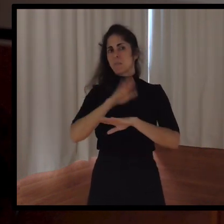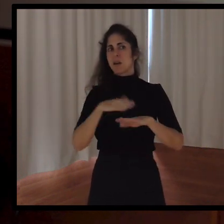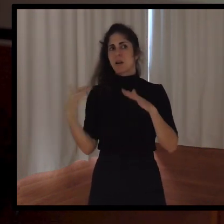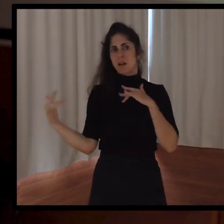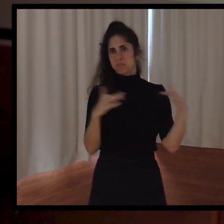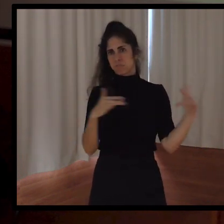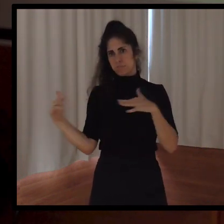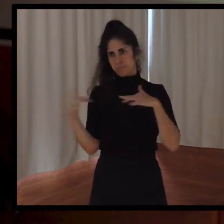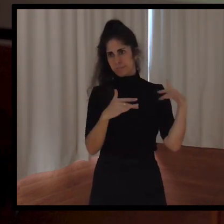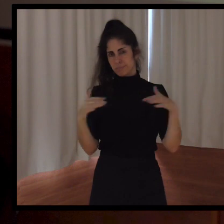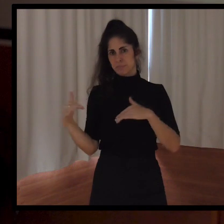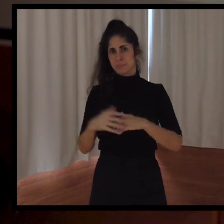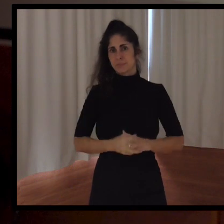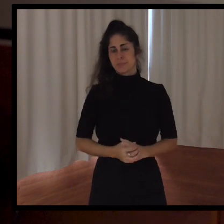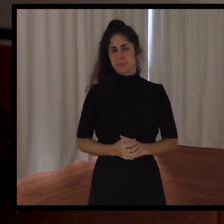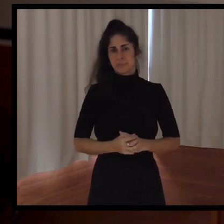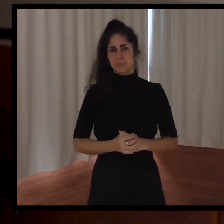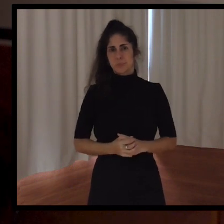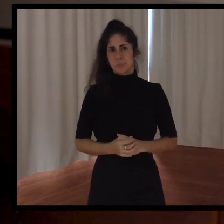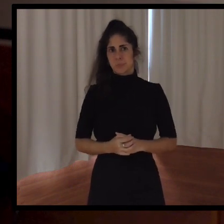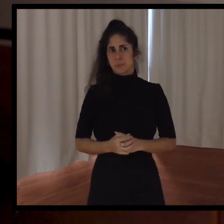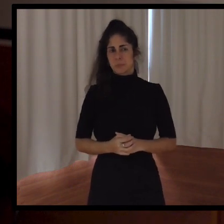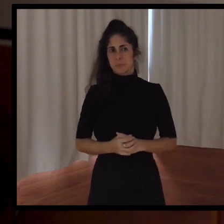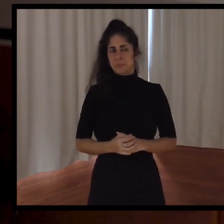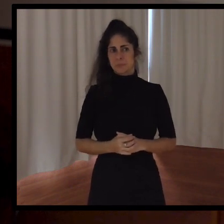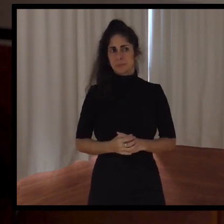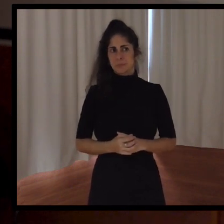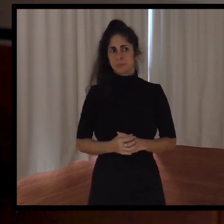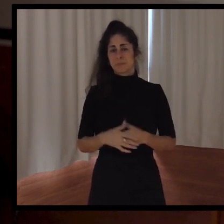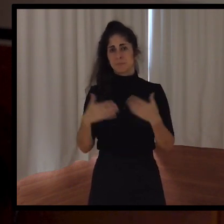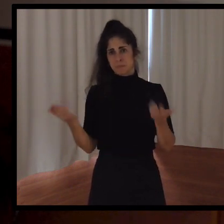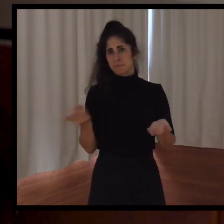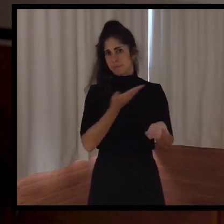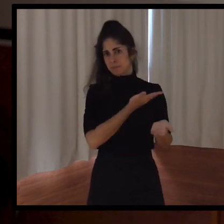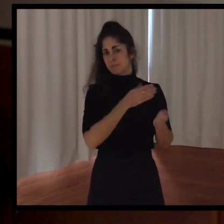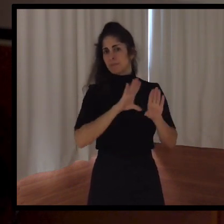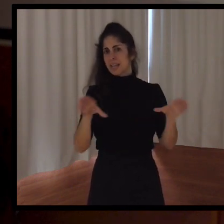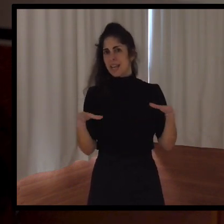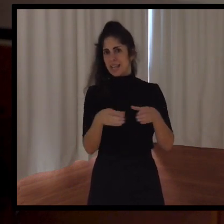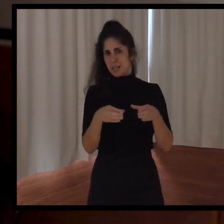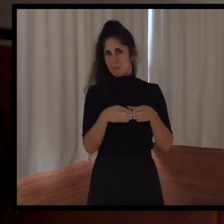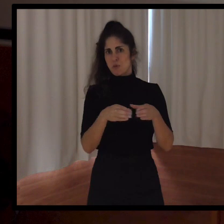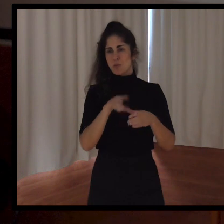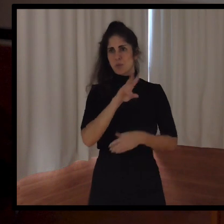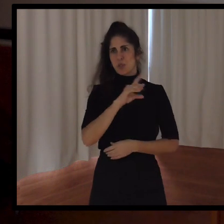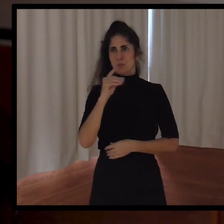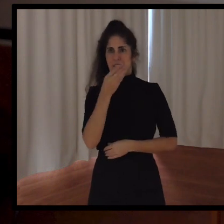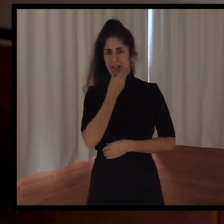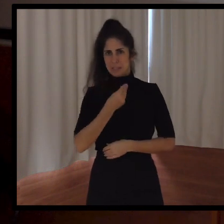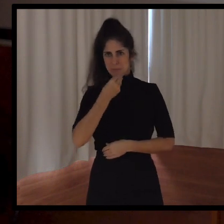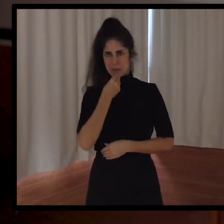Liga. Como ven, ese es el equipo de la Unión Deportiva de Las Palmas. Lo componen